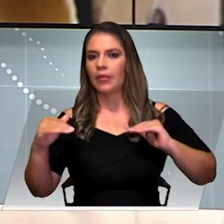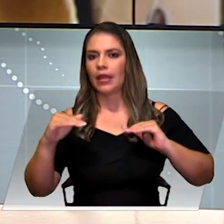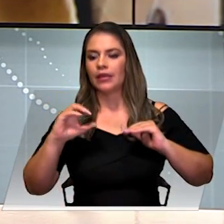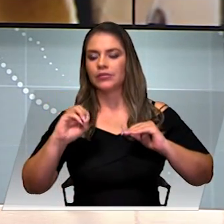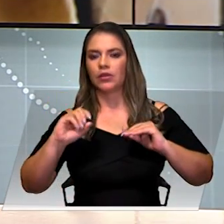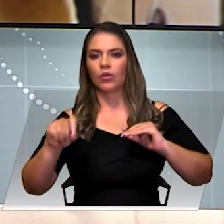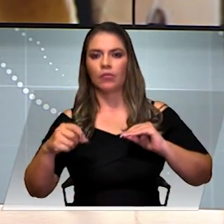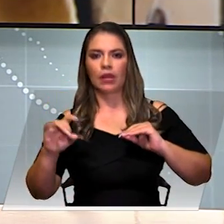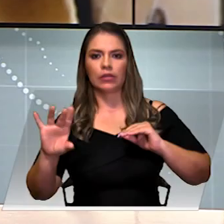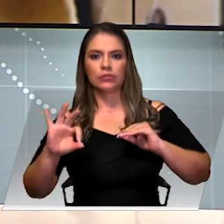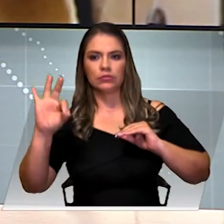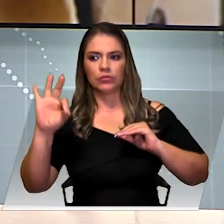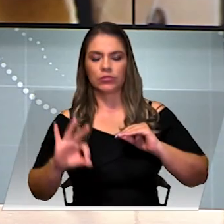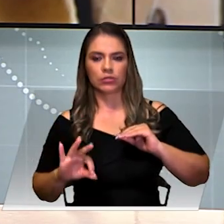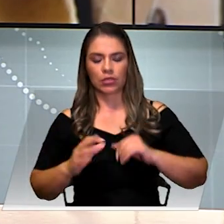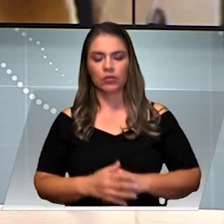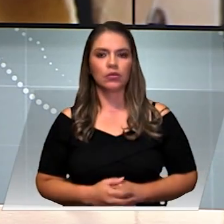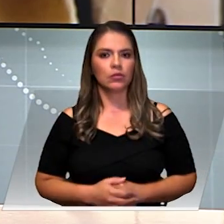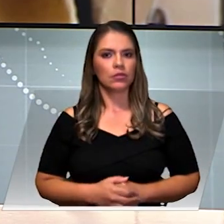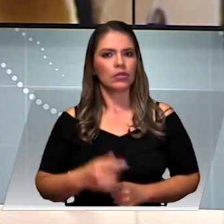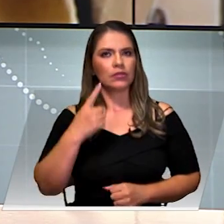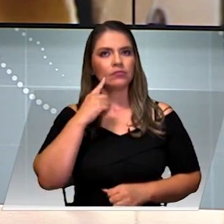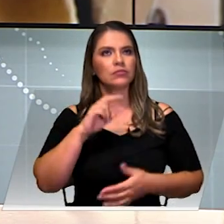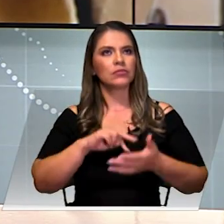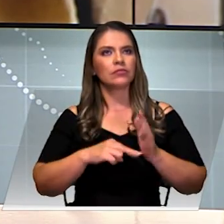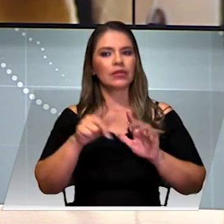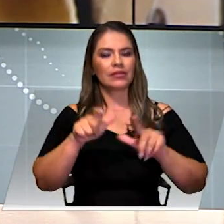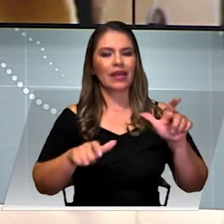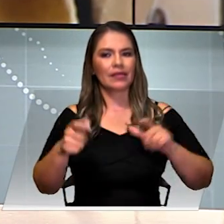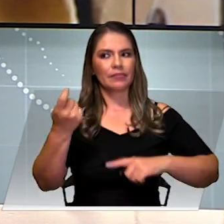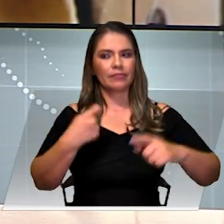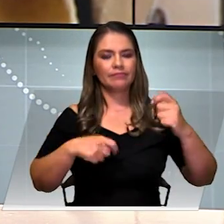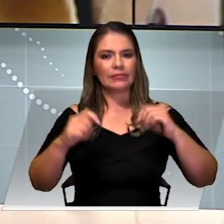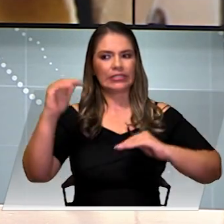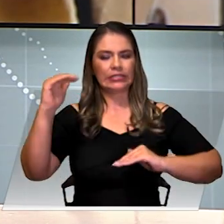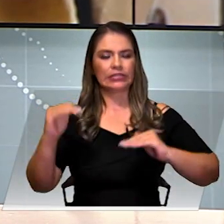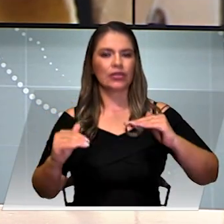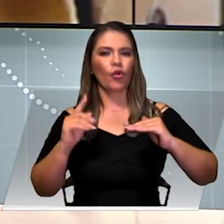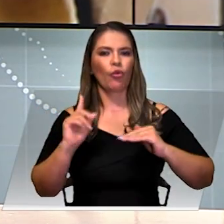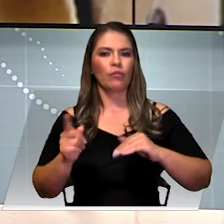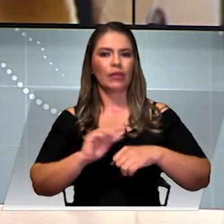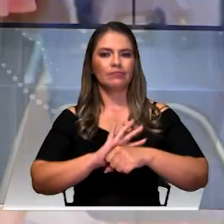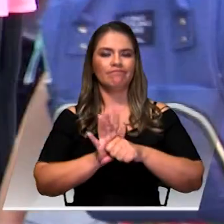,15%, cifra que refleja el comportamiento del mercado en medio de la pandemia.